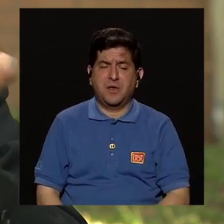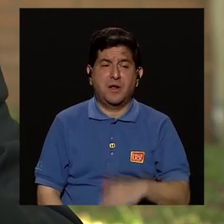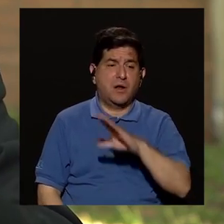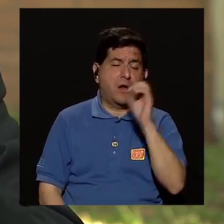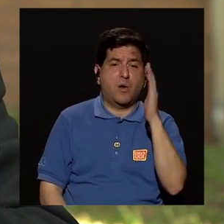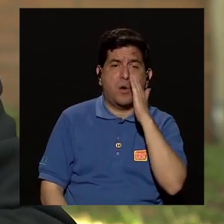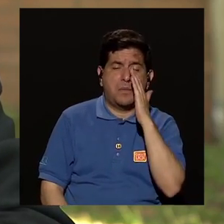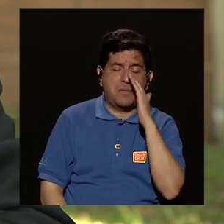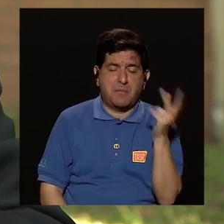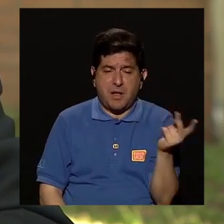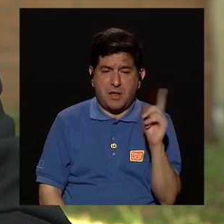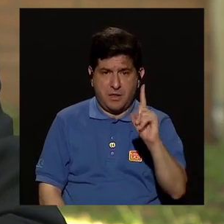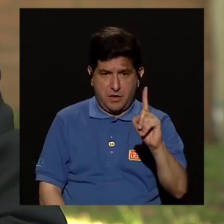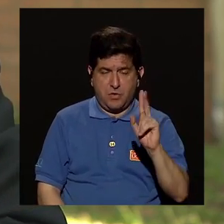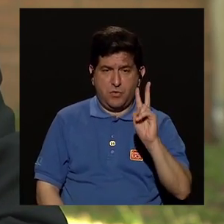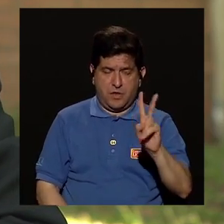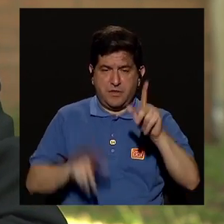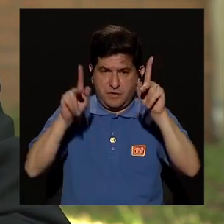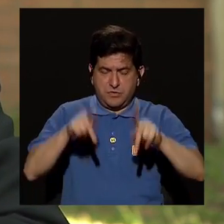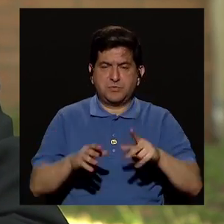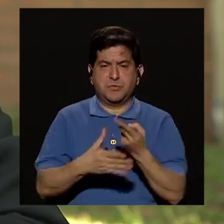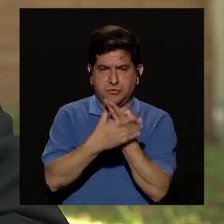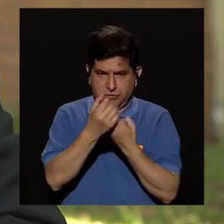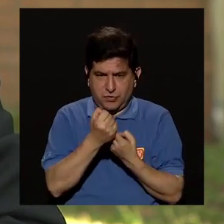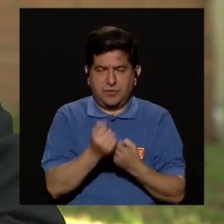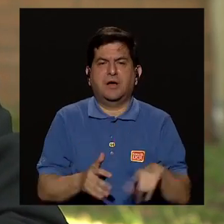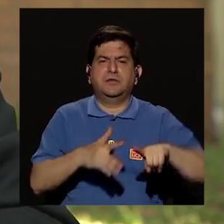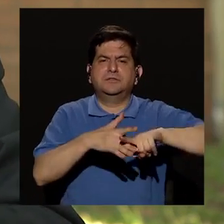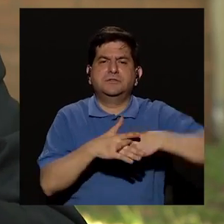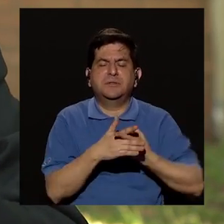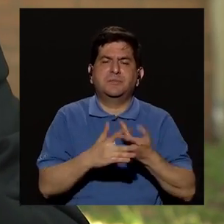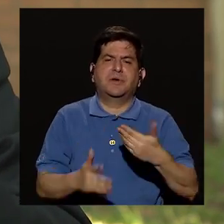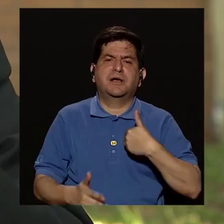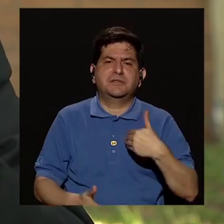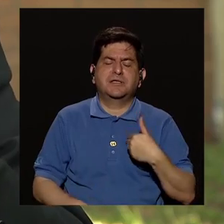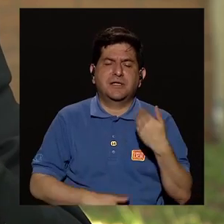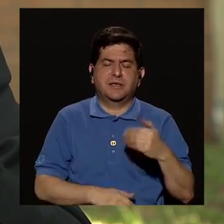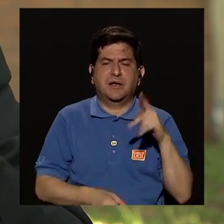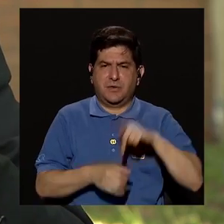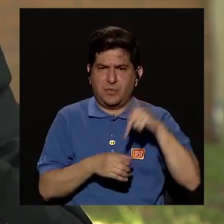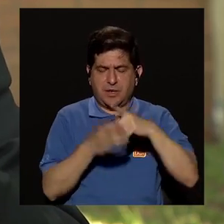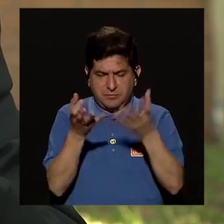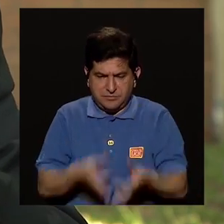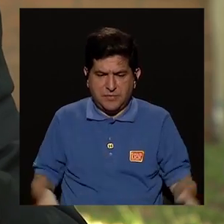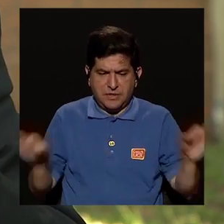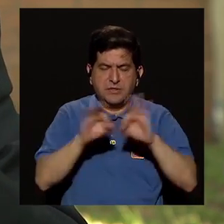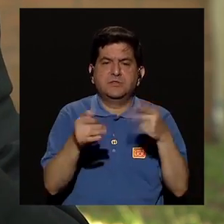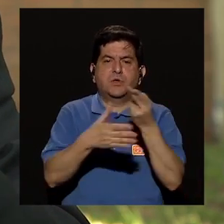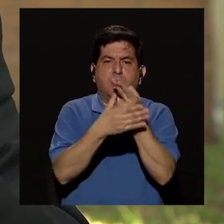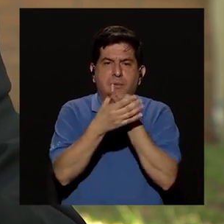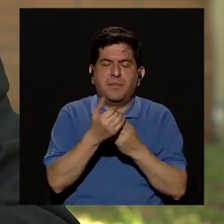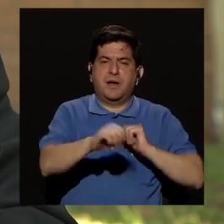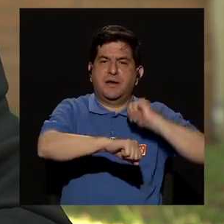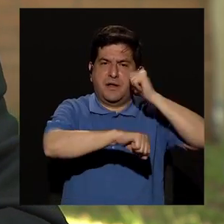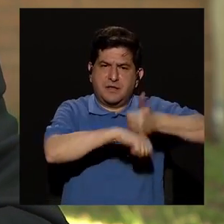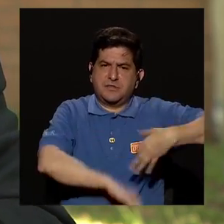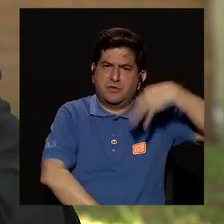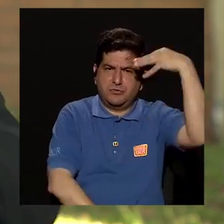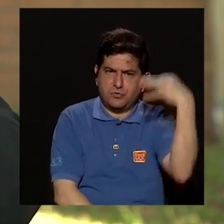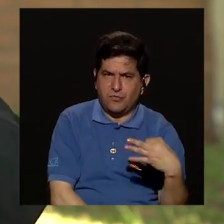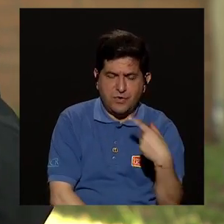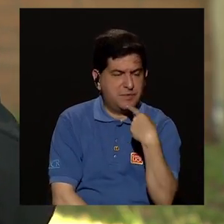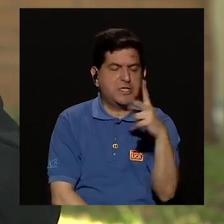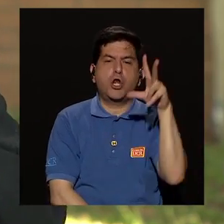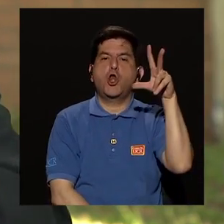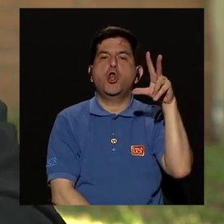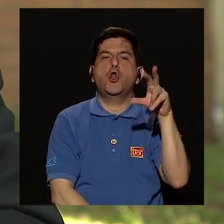la madre de alguno de los dos de la pareja y empieza a adquirir cierto protagonismo entonces ahí la pareja tiene que establecerse muy